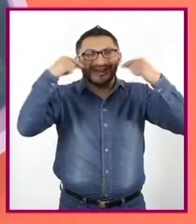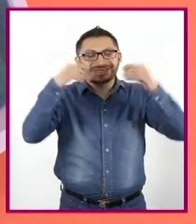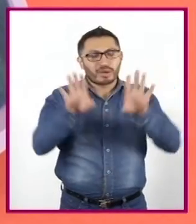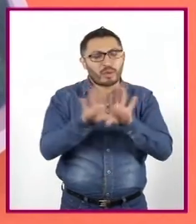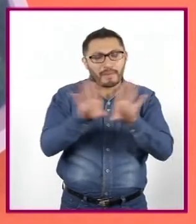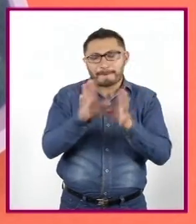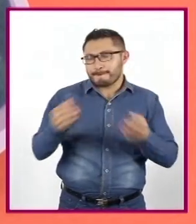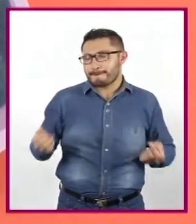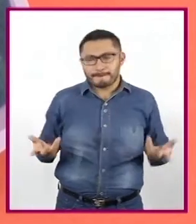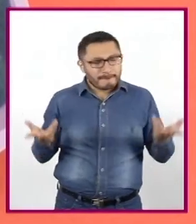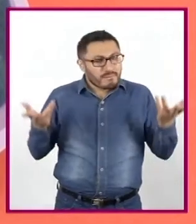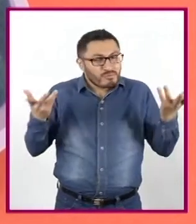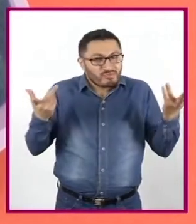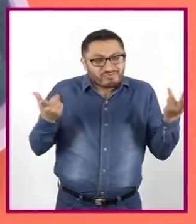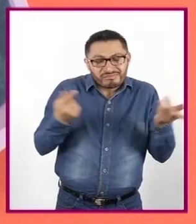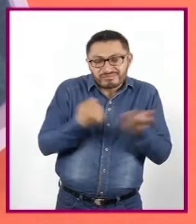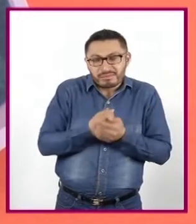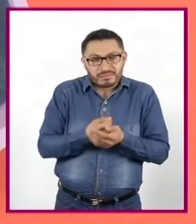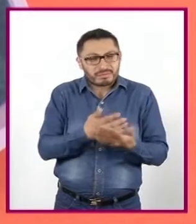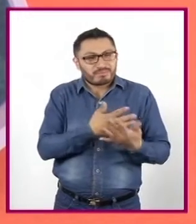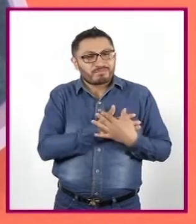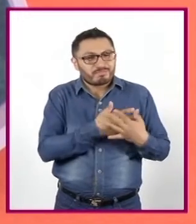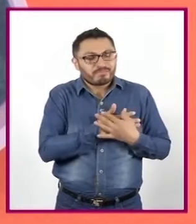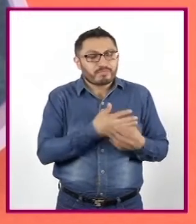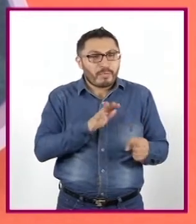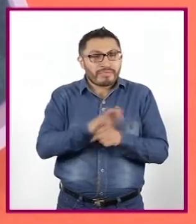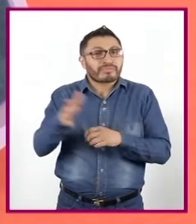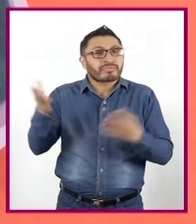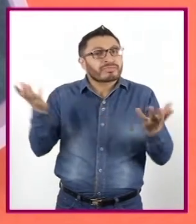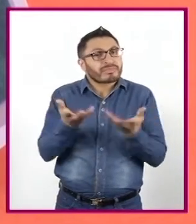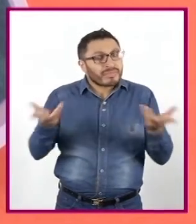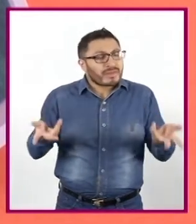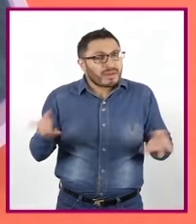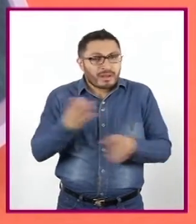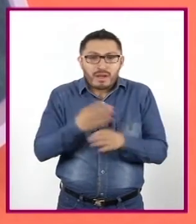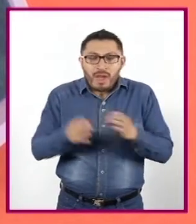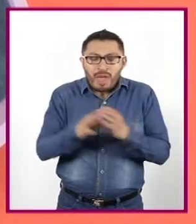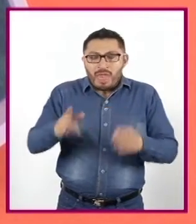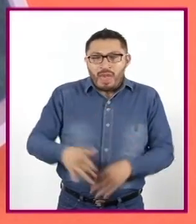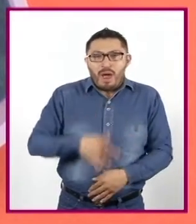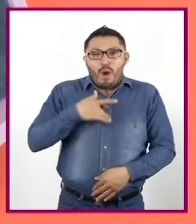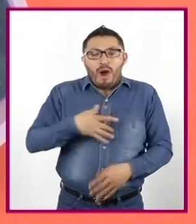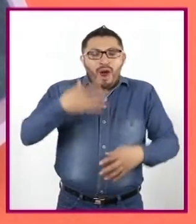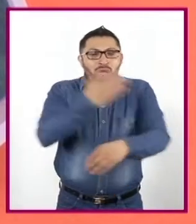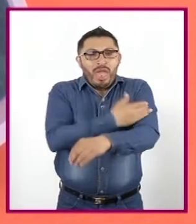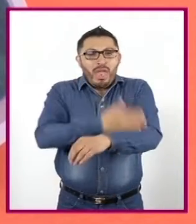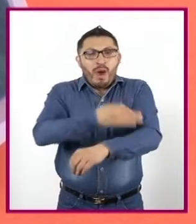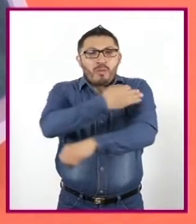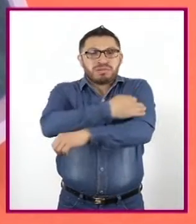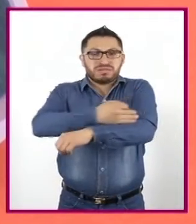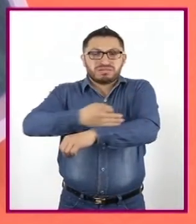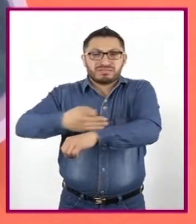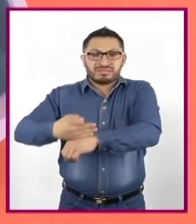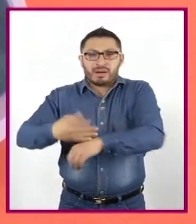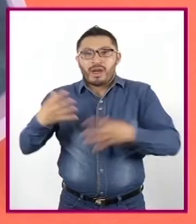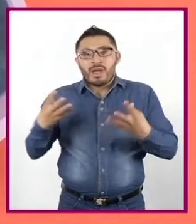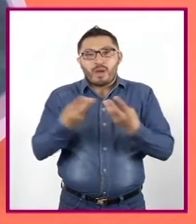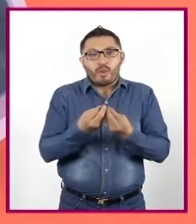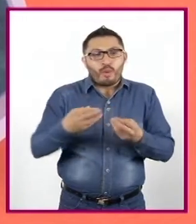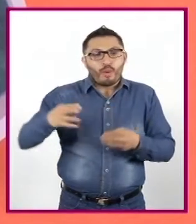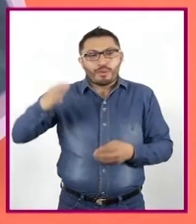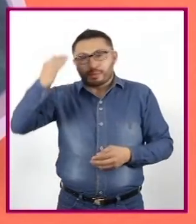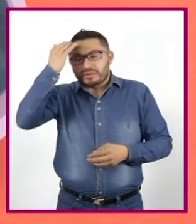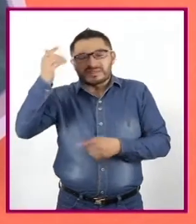actitud de amor por lo que hace y siente en compañía de su familia. Recorre